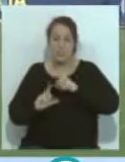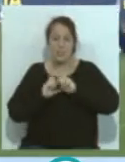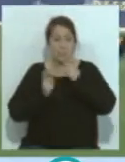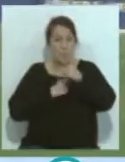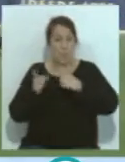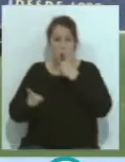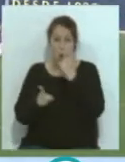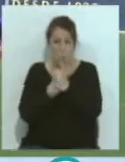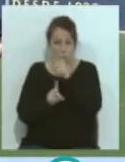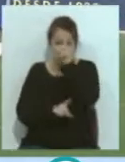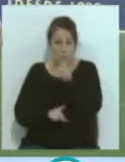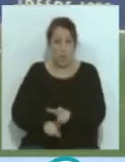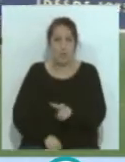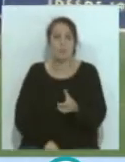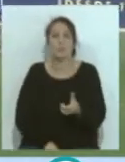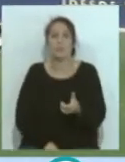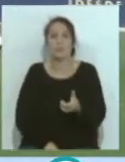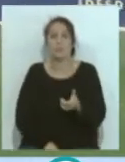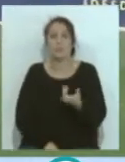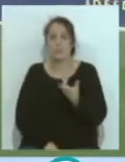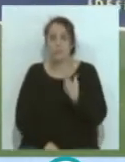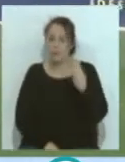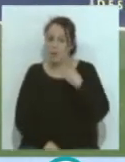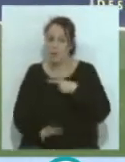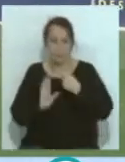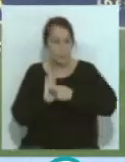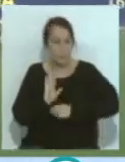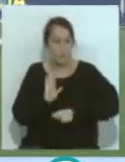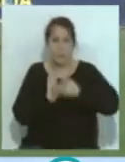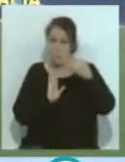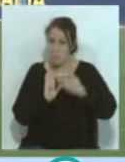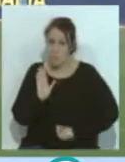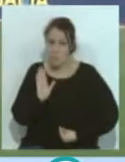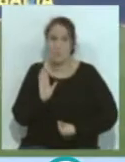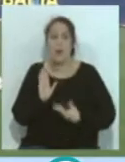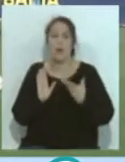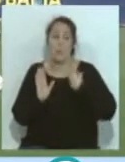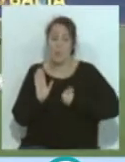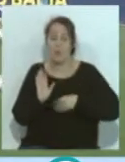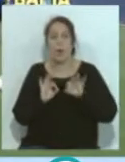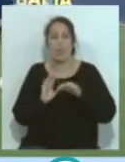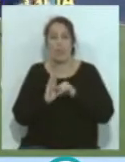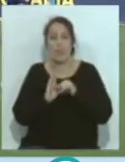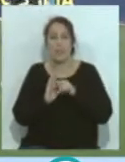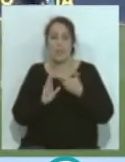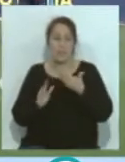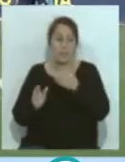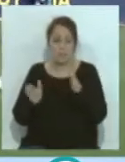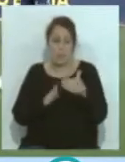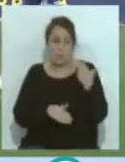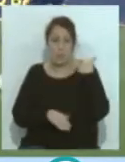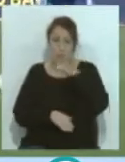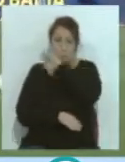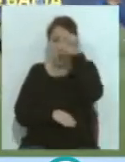que está en las mismas condiciones, muy cerquita, aunque es un rival que la temporada pasada estuvo en